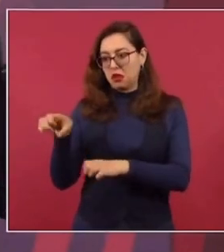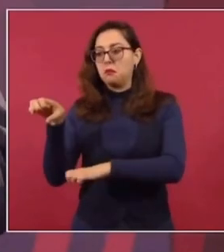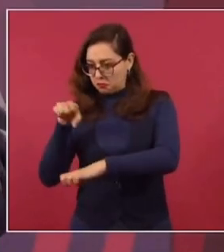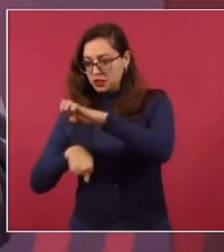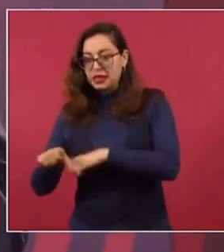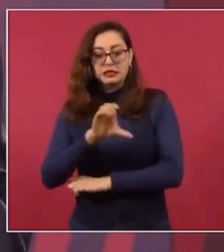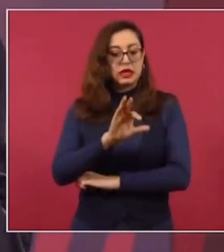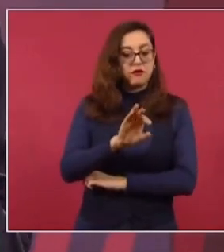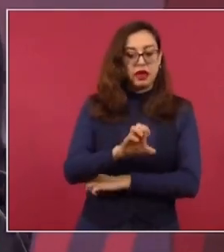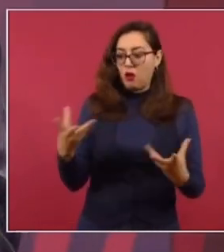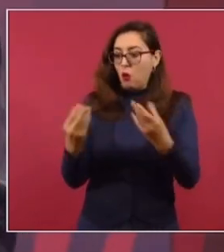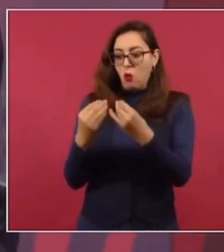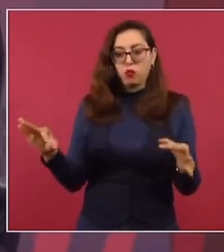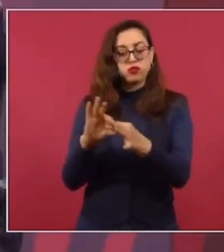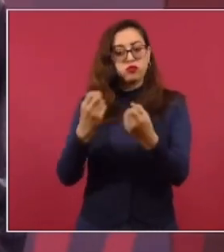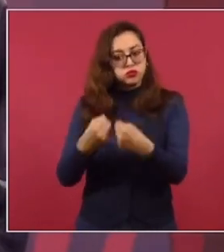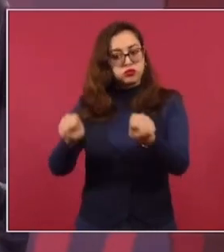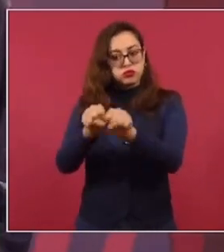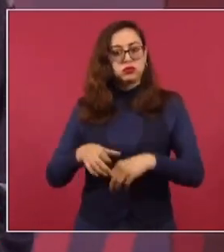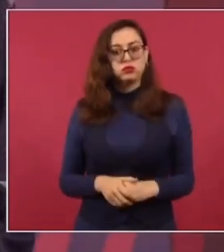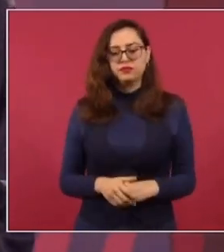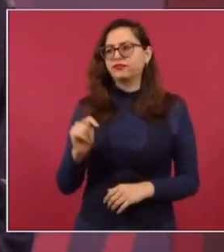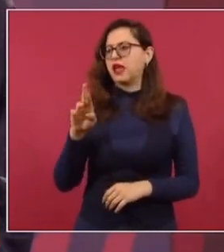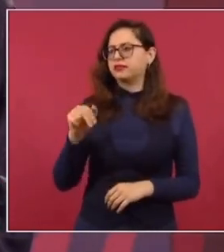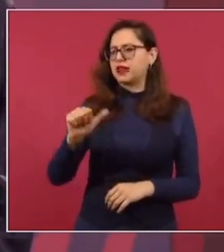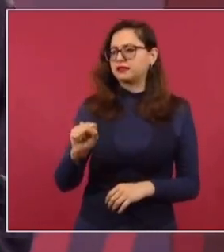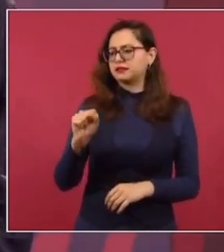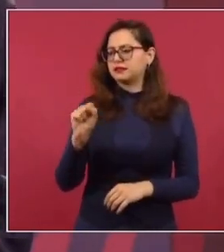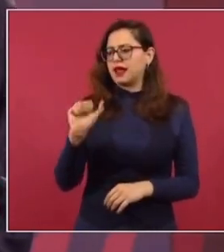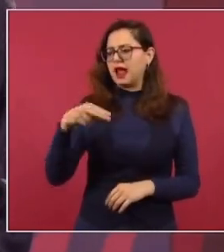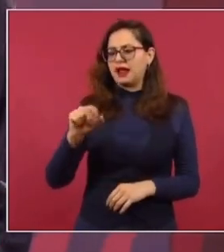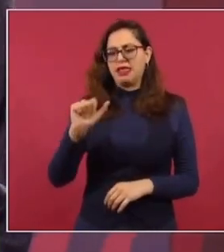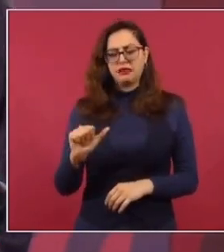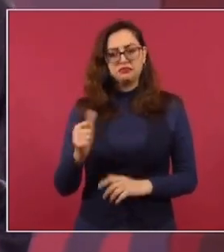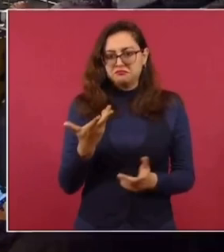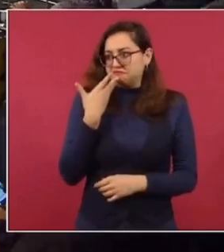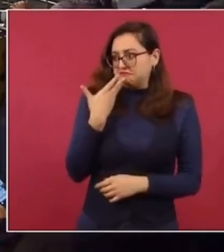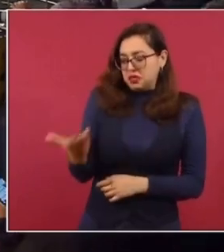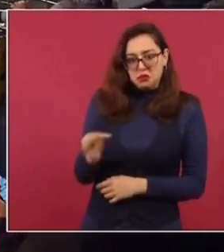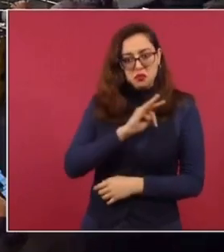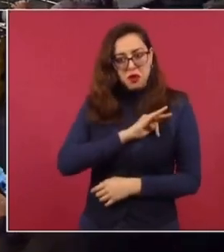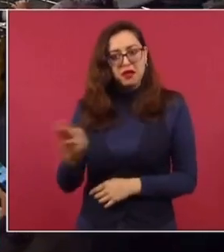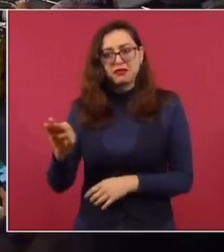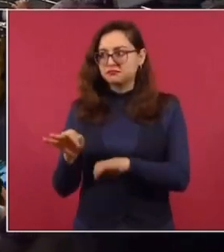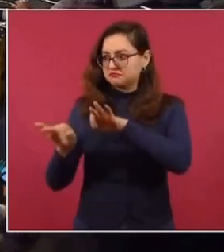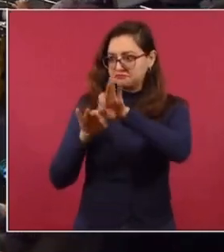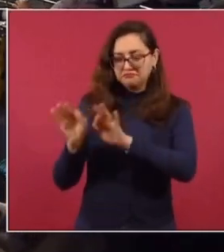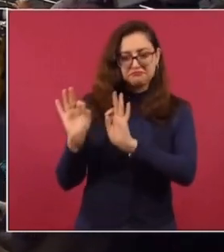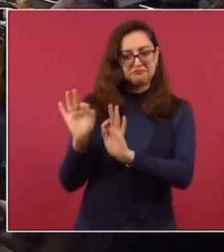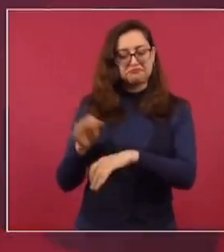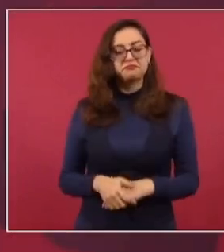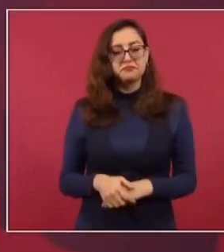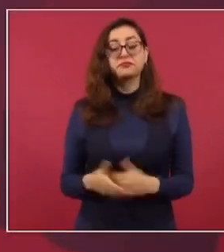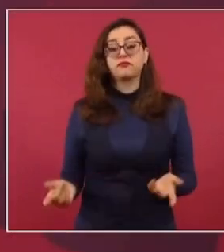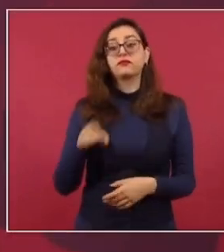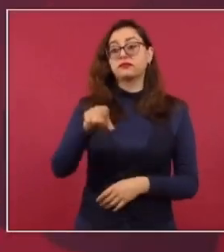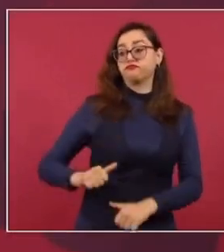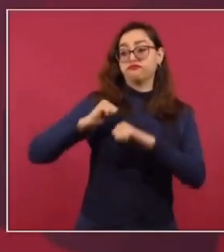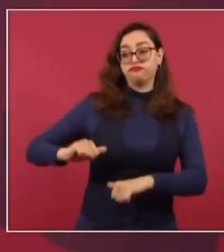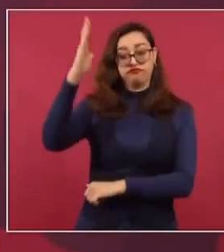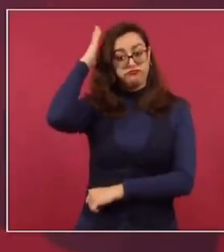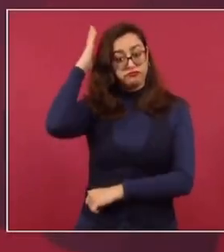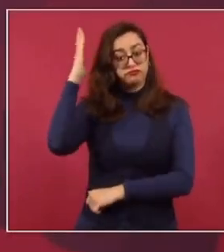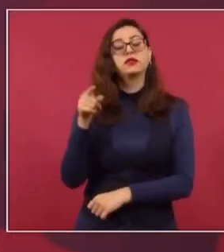esta empresa con la Comisión Federal de Electricidad, creo que se llama Transcánada. Y también, como les comentaba, el primer ministro Trudeau está